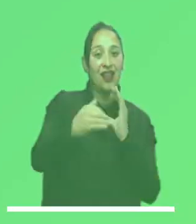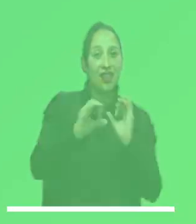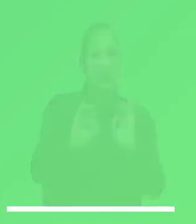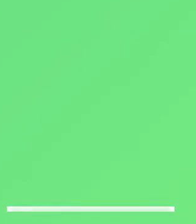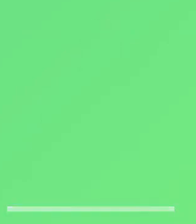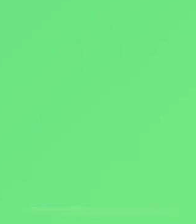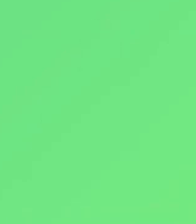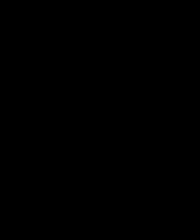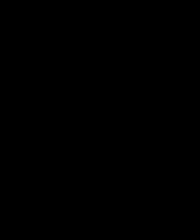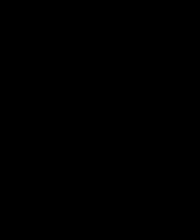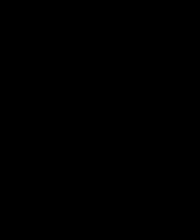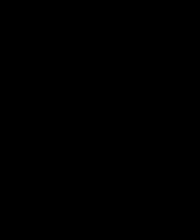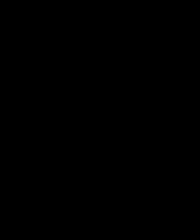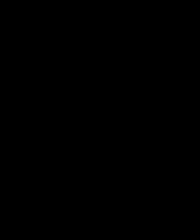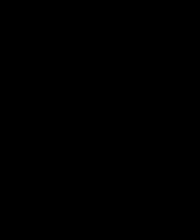mejores decisiones.